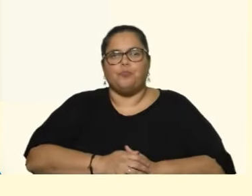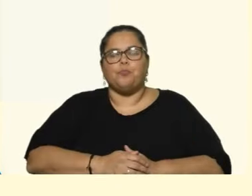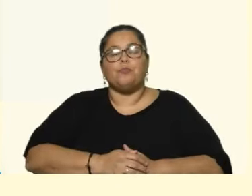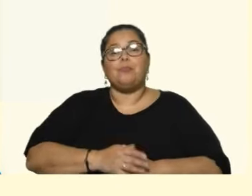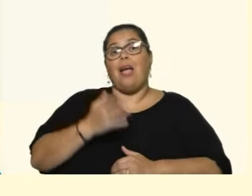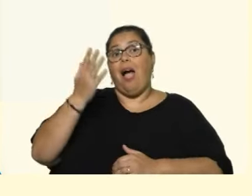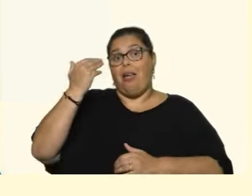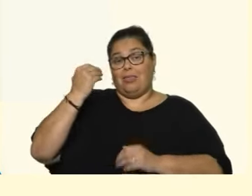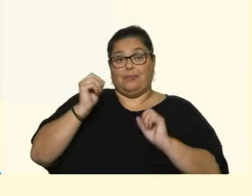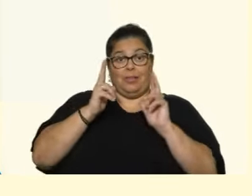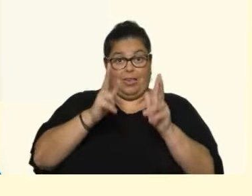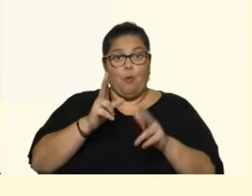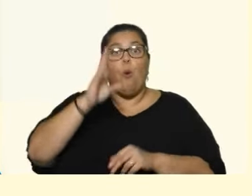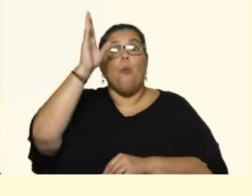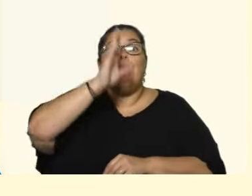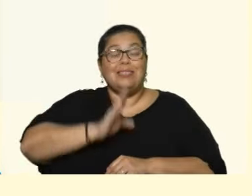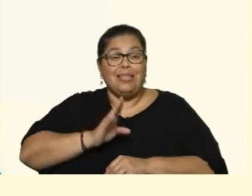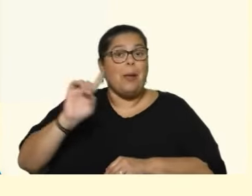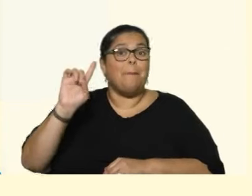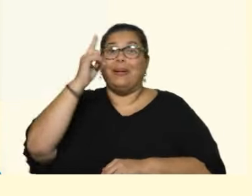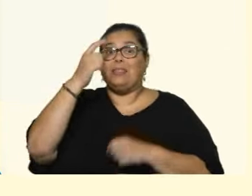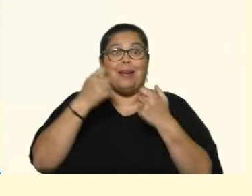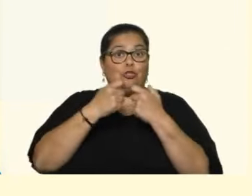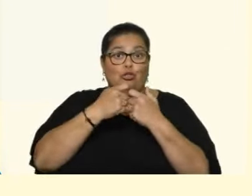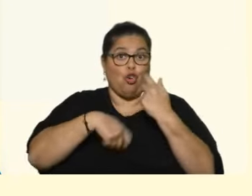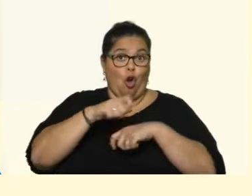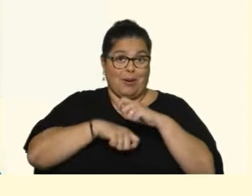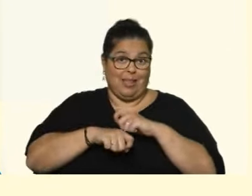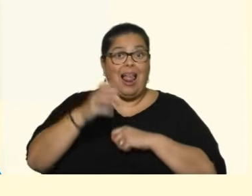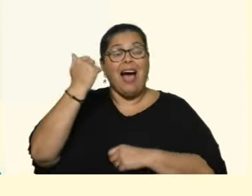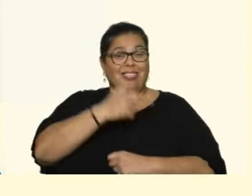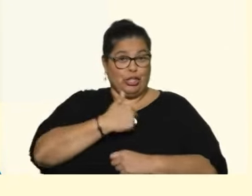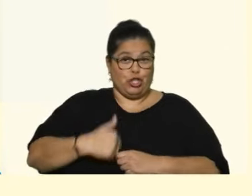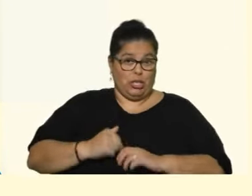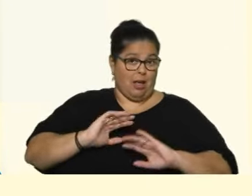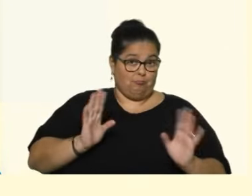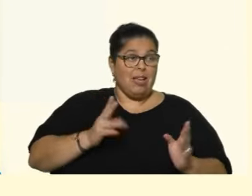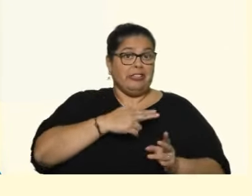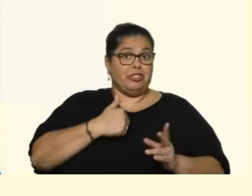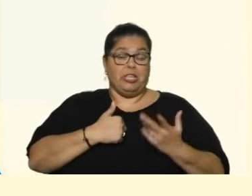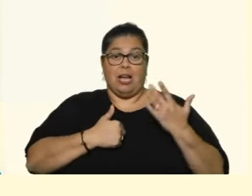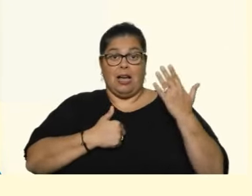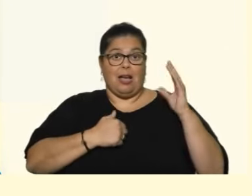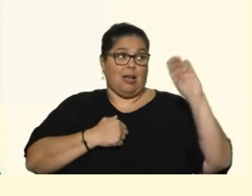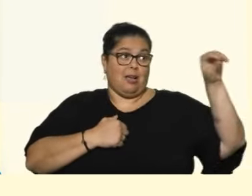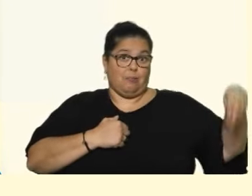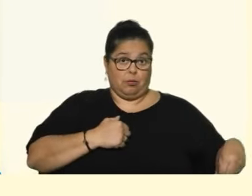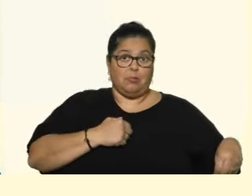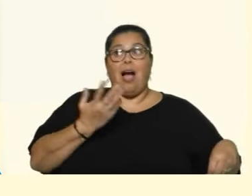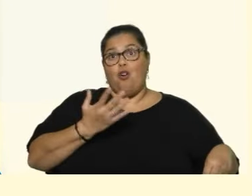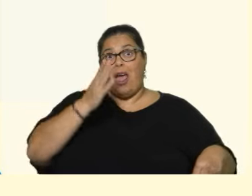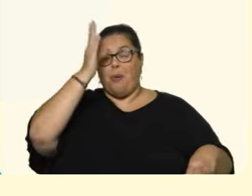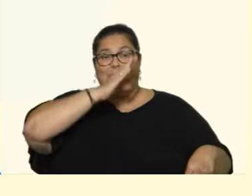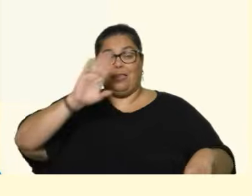decía Leo antes, Brasil es nuestro principal socio comercial. Venía haciéndolo China, pero Brasil recuperó el lugar porque China cayó en los últimos tiempos un poco.